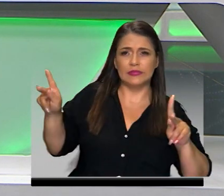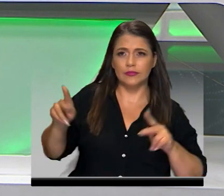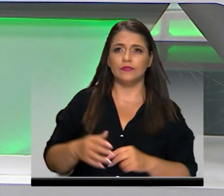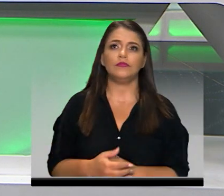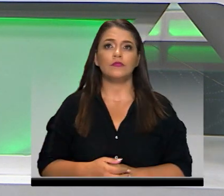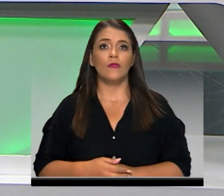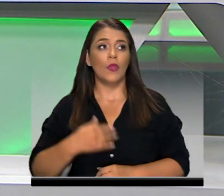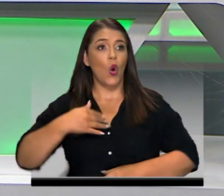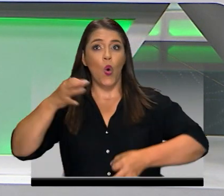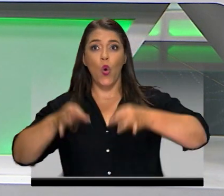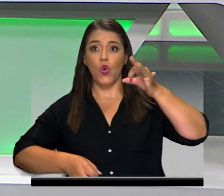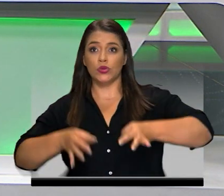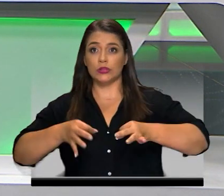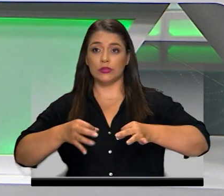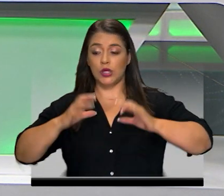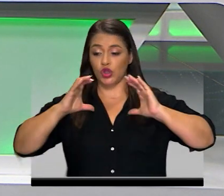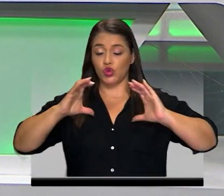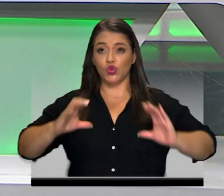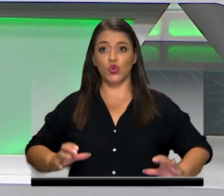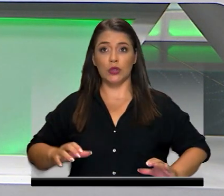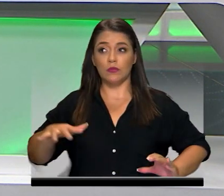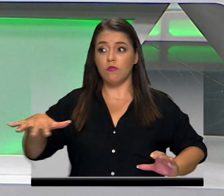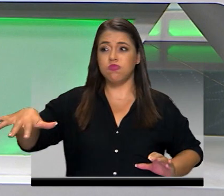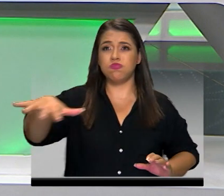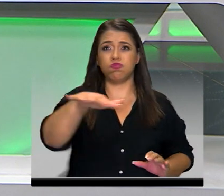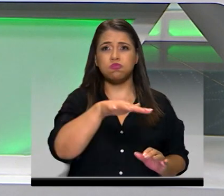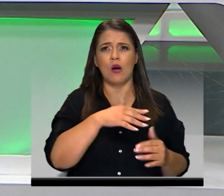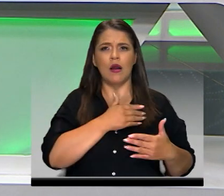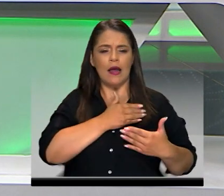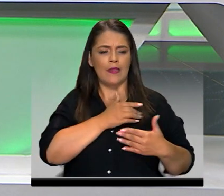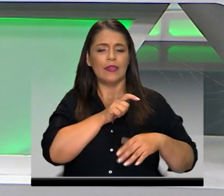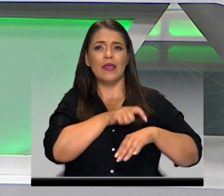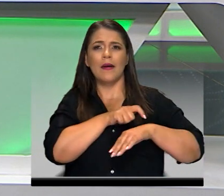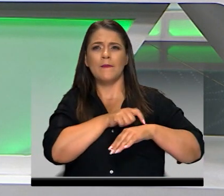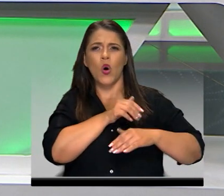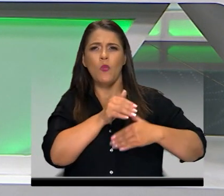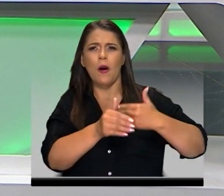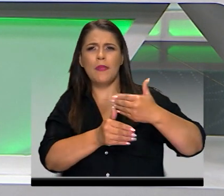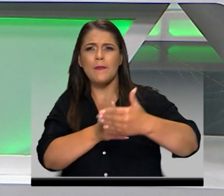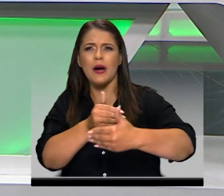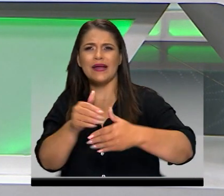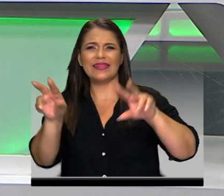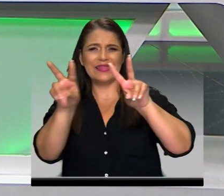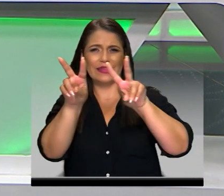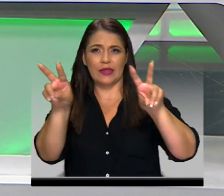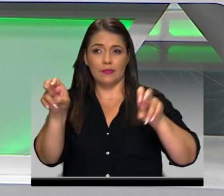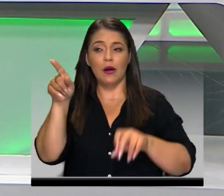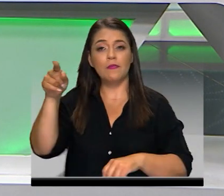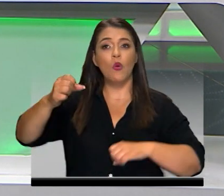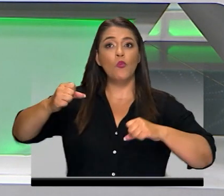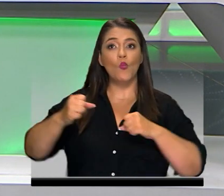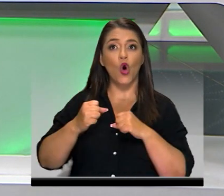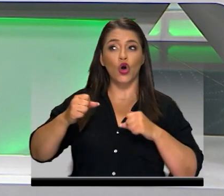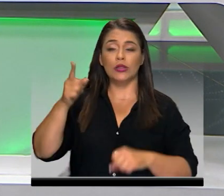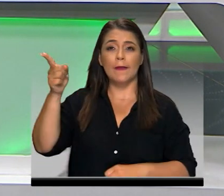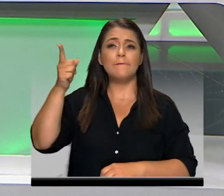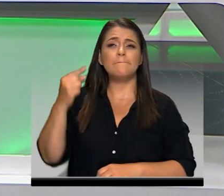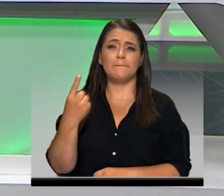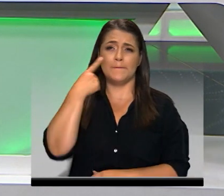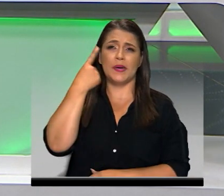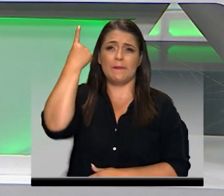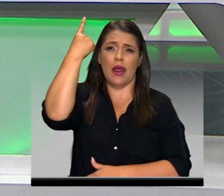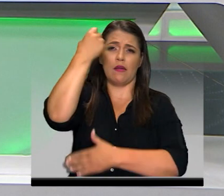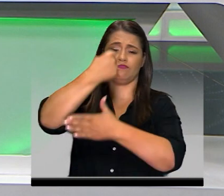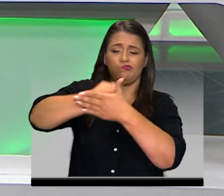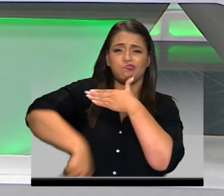ciudadanos entraron entonces, María del Pilar, en una nueva etapa en relación con este tema. De hecho, en Bogotá ya ocurrió el primer aborto tras el